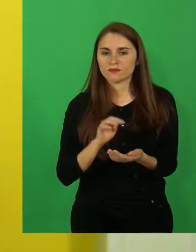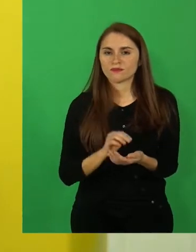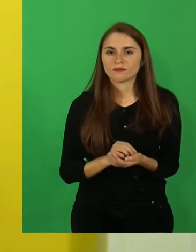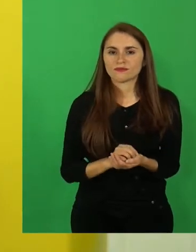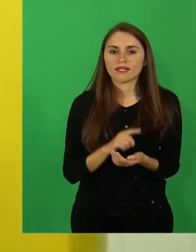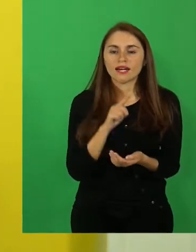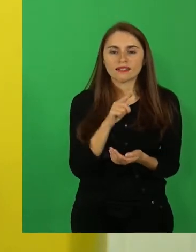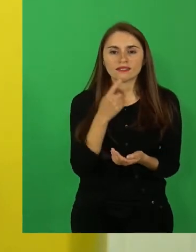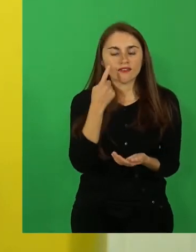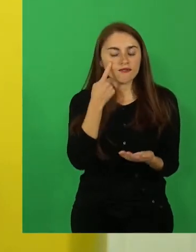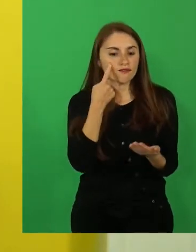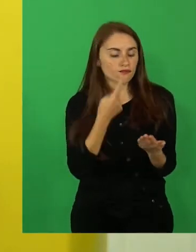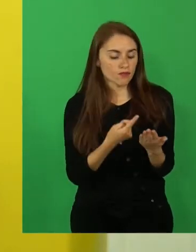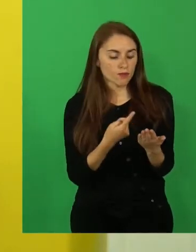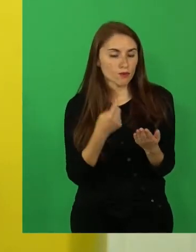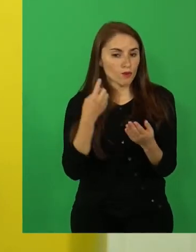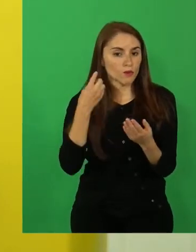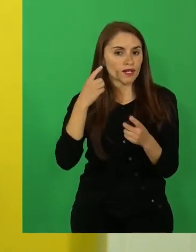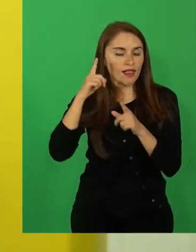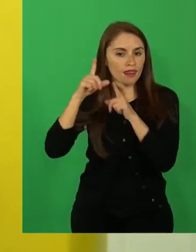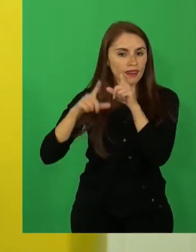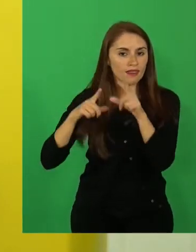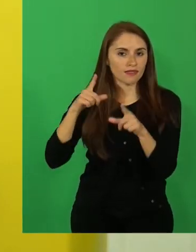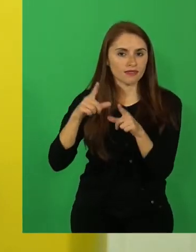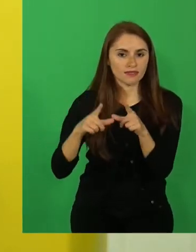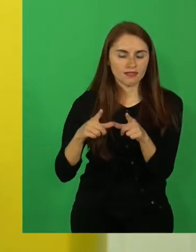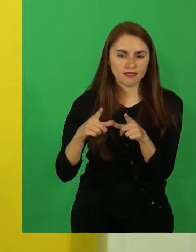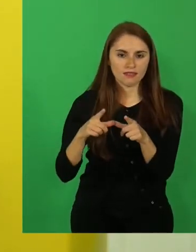aparece esta leyenda.